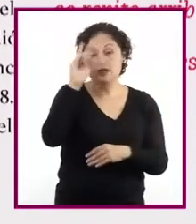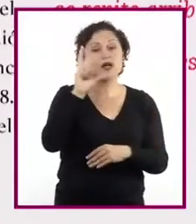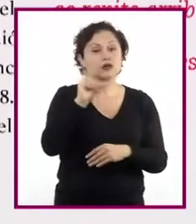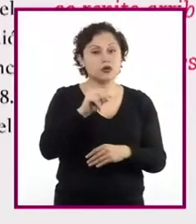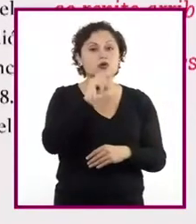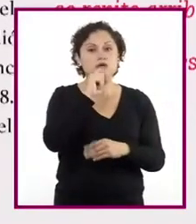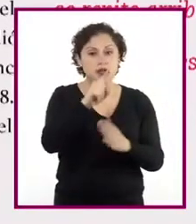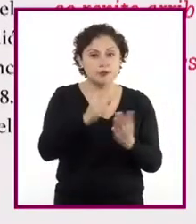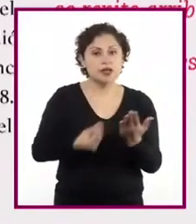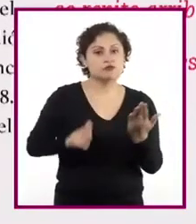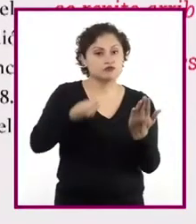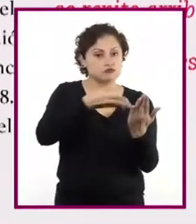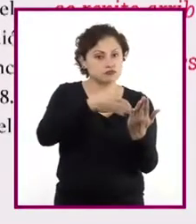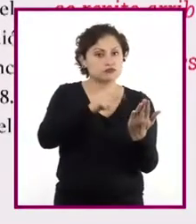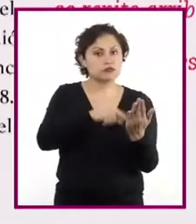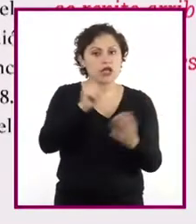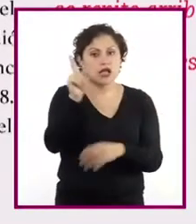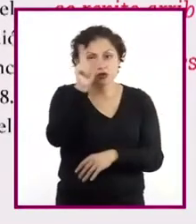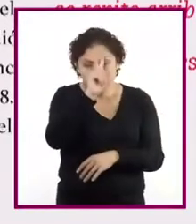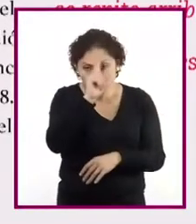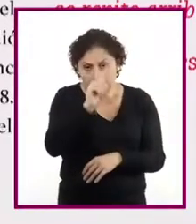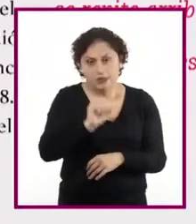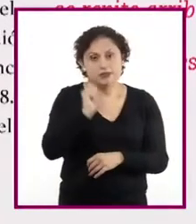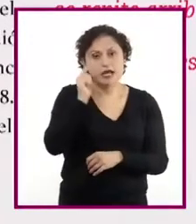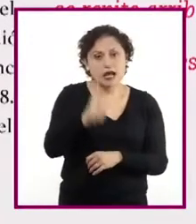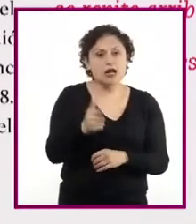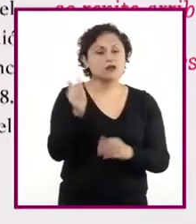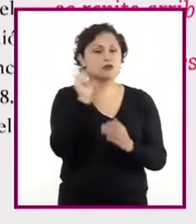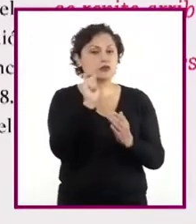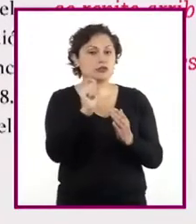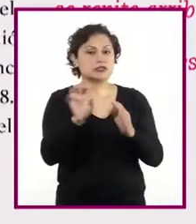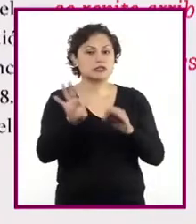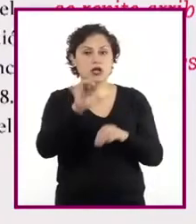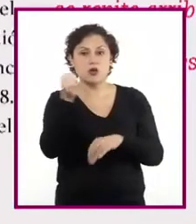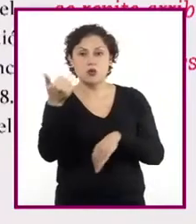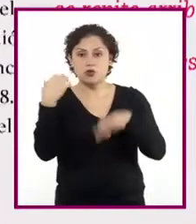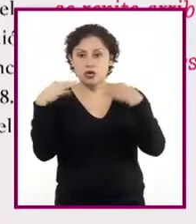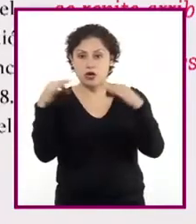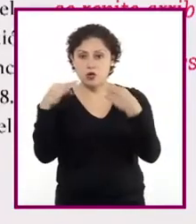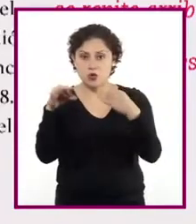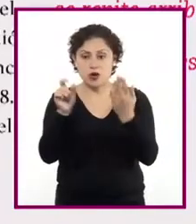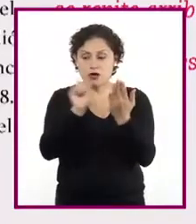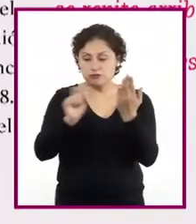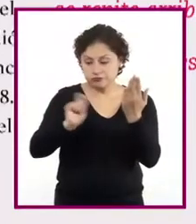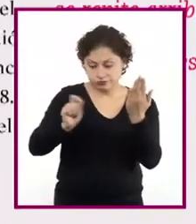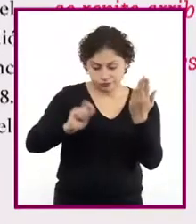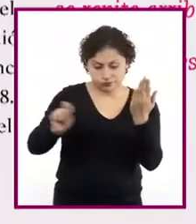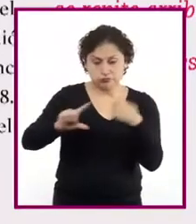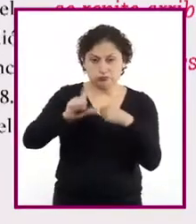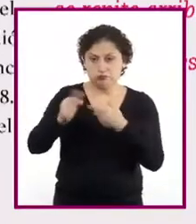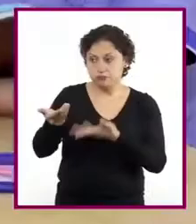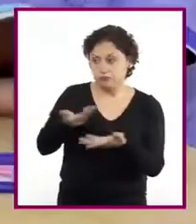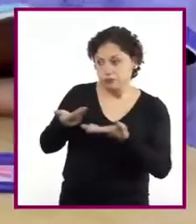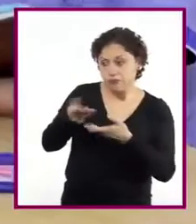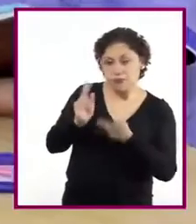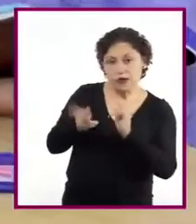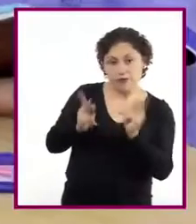proponga alternativas para mejorarlo. Para ello, puede hacer notas en una hoja diferente y luego comentarlas con el autor.